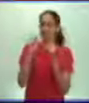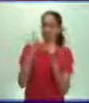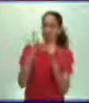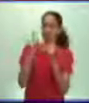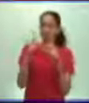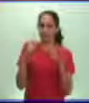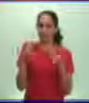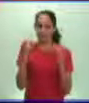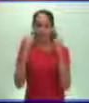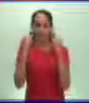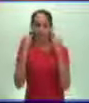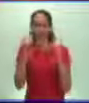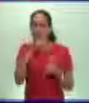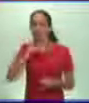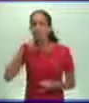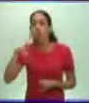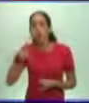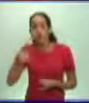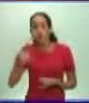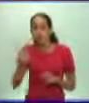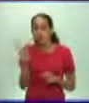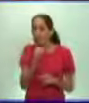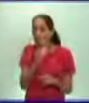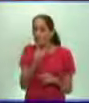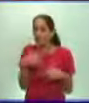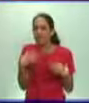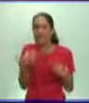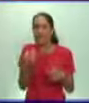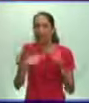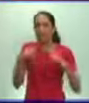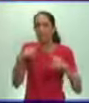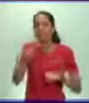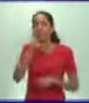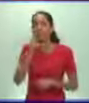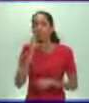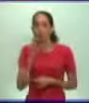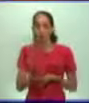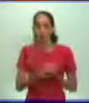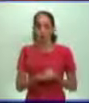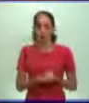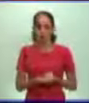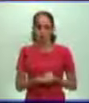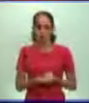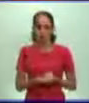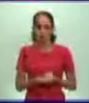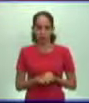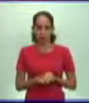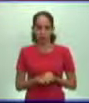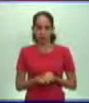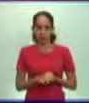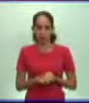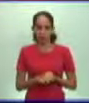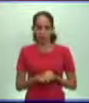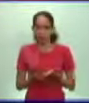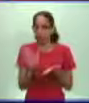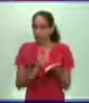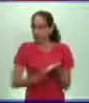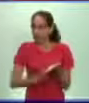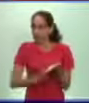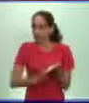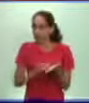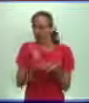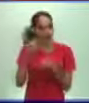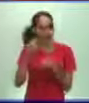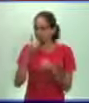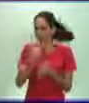buscar lo desconocido. Hay ideas importantes que surgen del Renacimiento. Y aunque no, para nada van a despreciar,